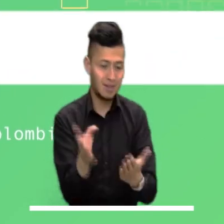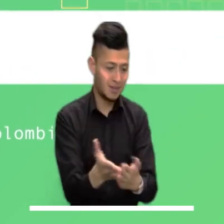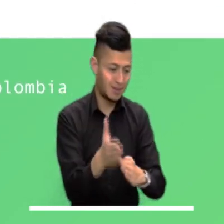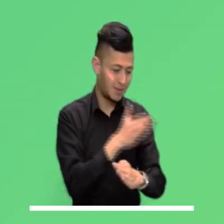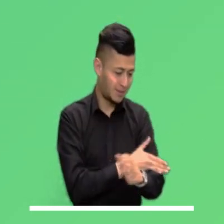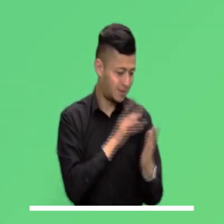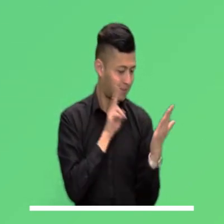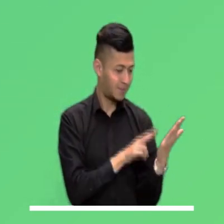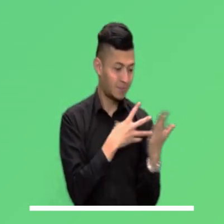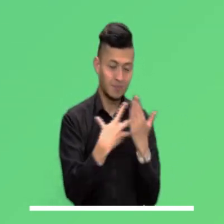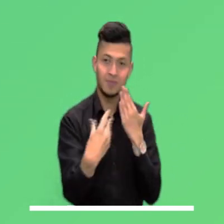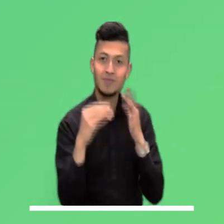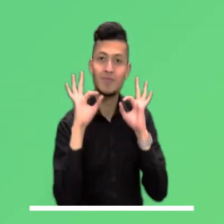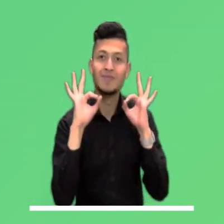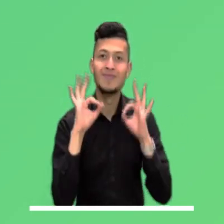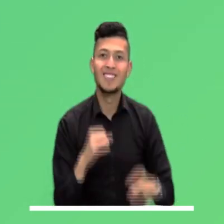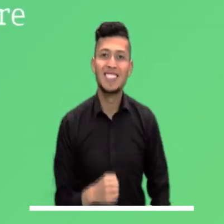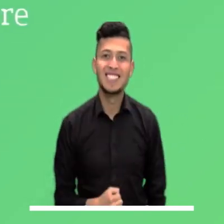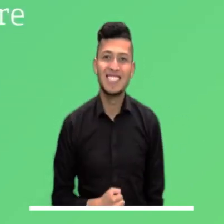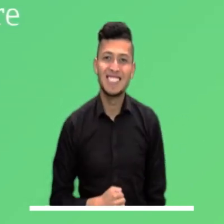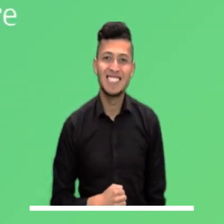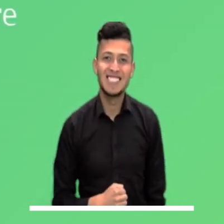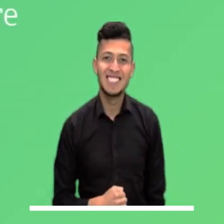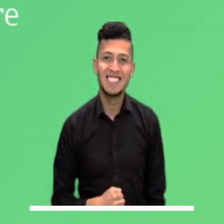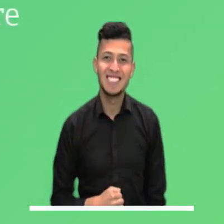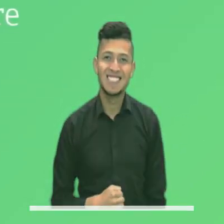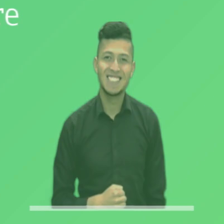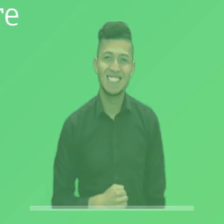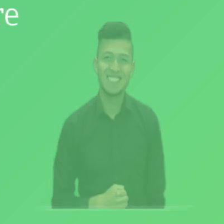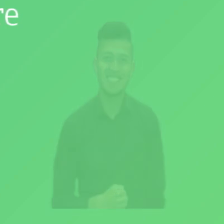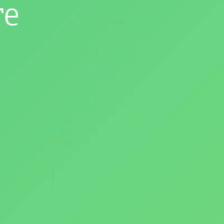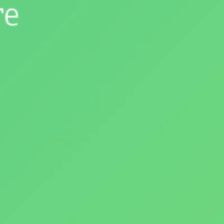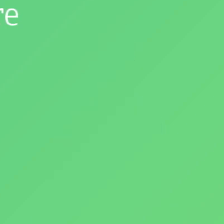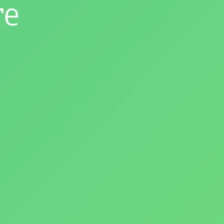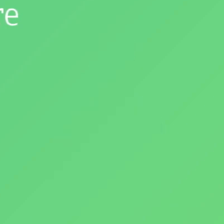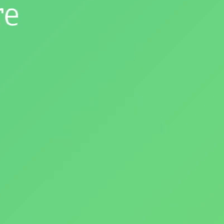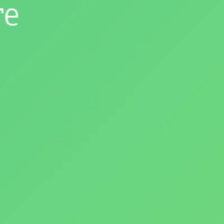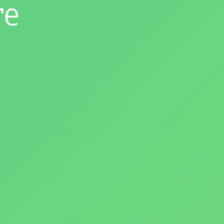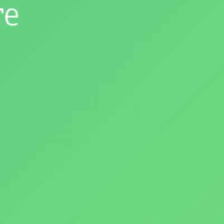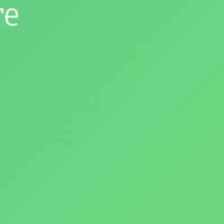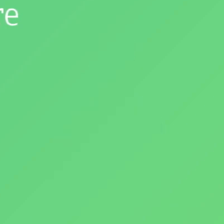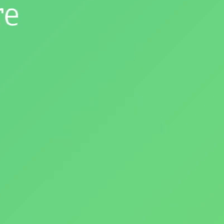de interés. Descárguela gratis, planee su día y tome las mejores decisiones.